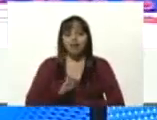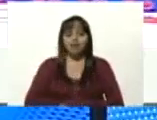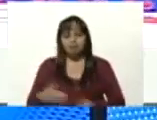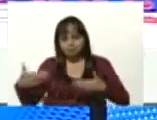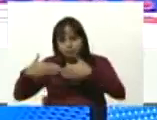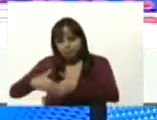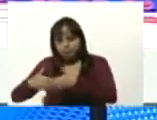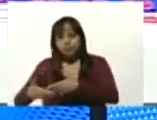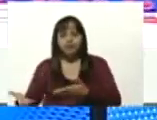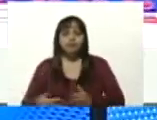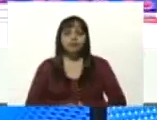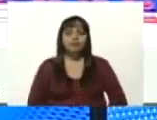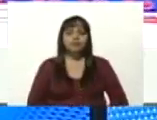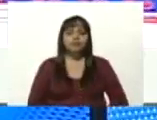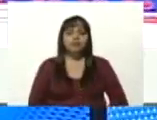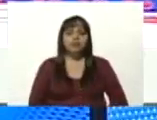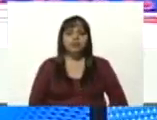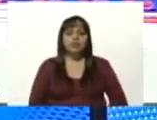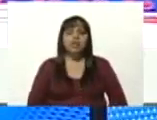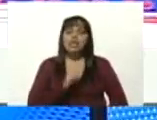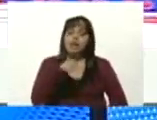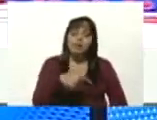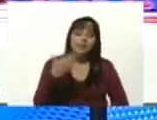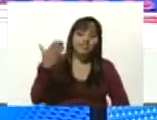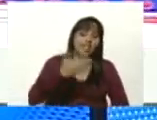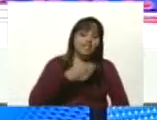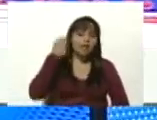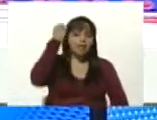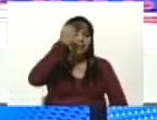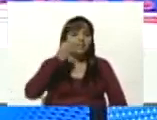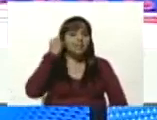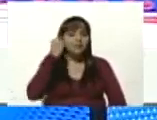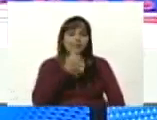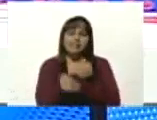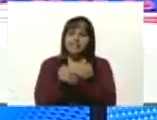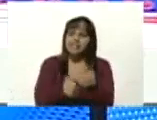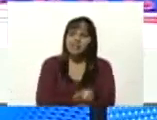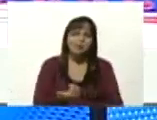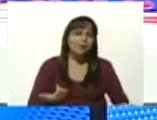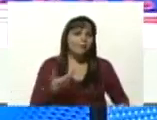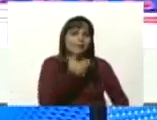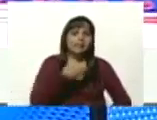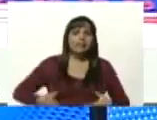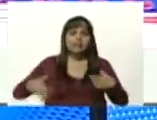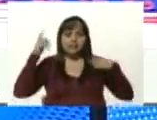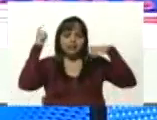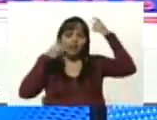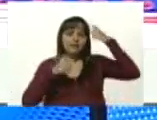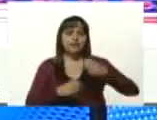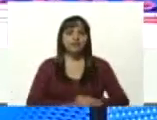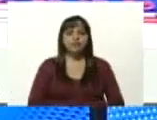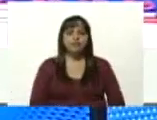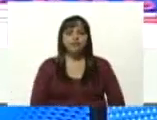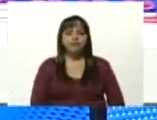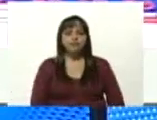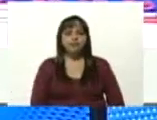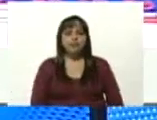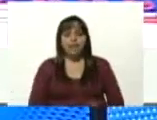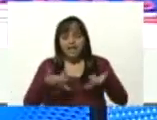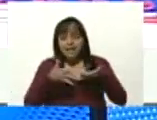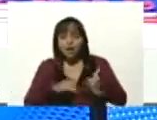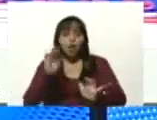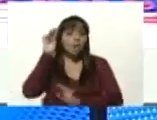que viene del pensamiento de nuestro queridísimo y amado comandante Hugo Chávez hijo de